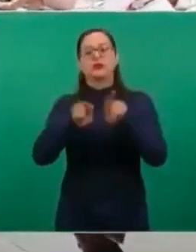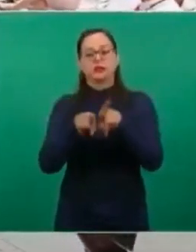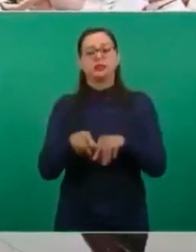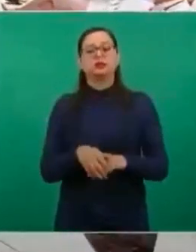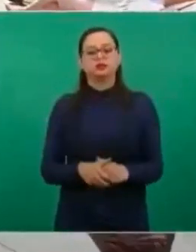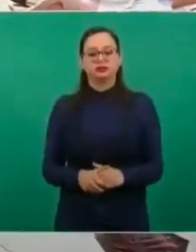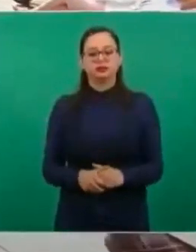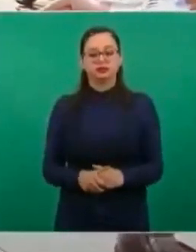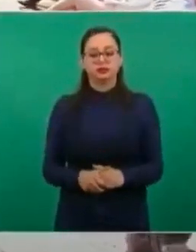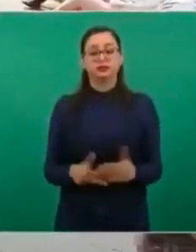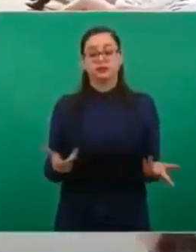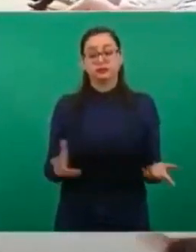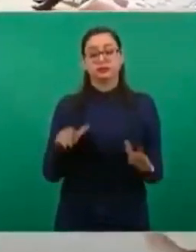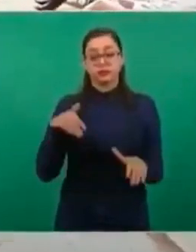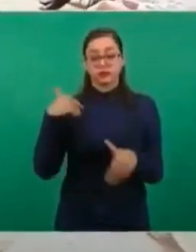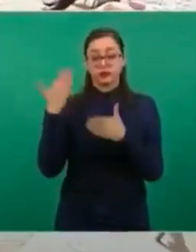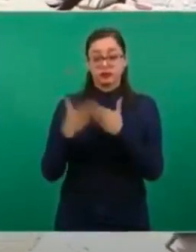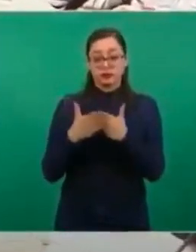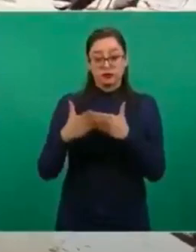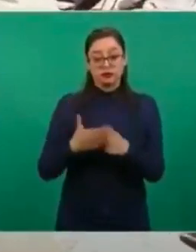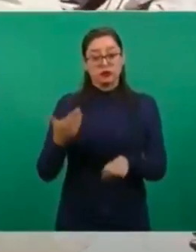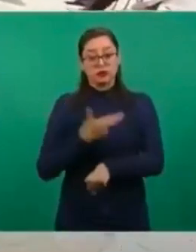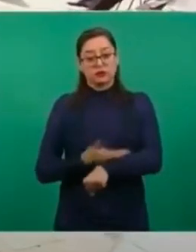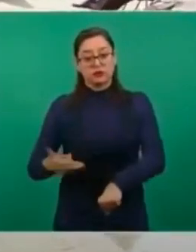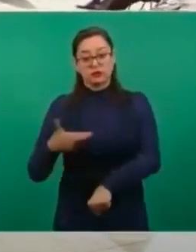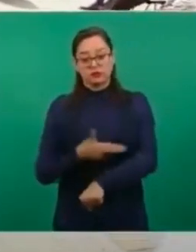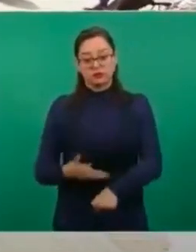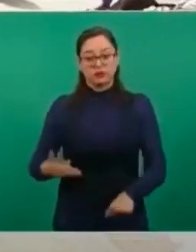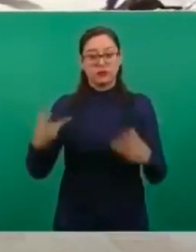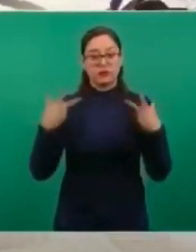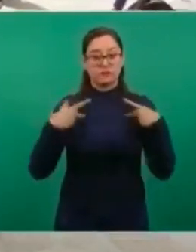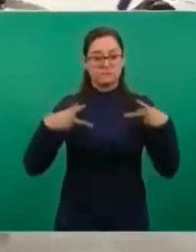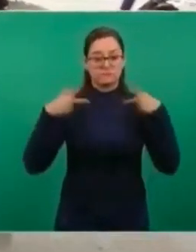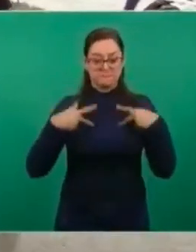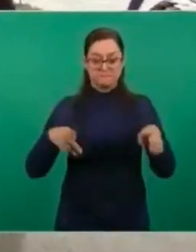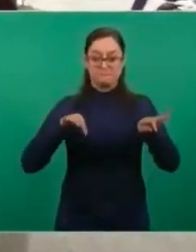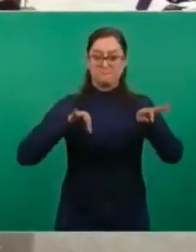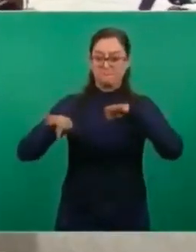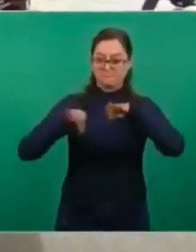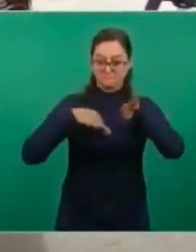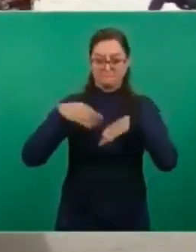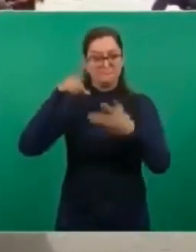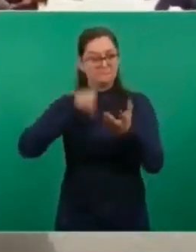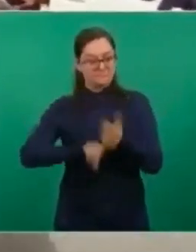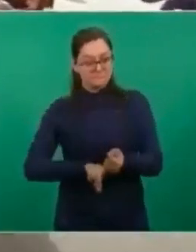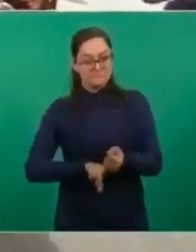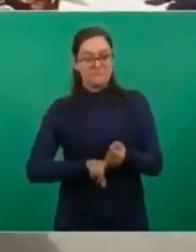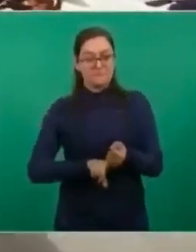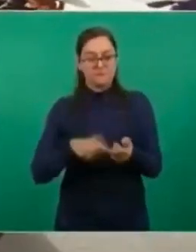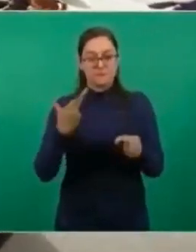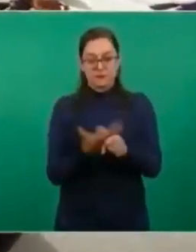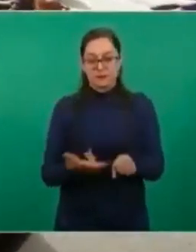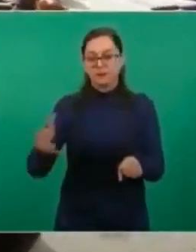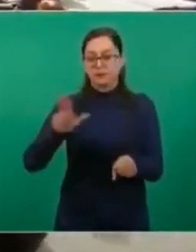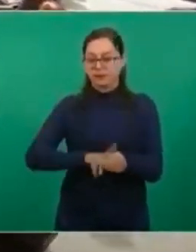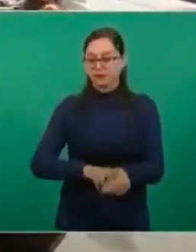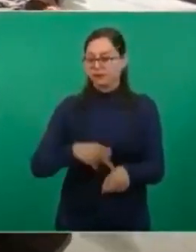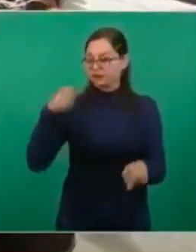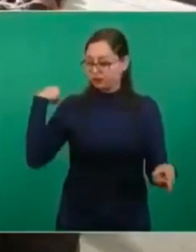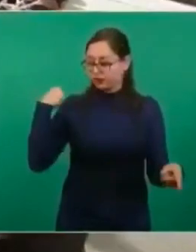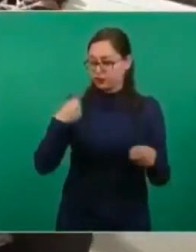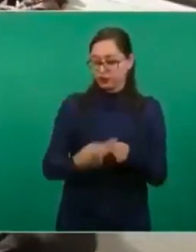a regularizar la situación de muchos trabajadores de la salud, ahora contratamos